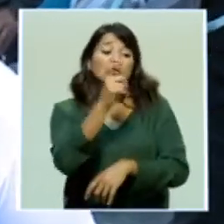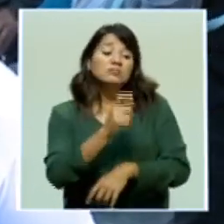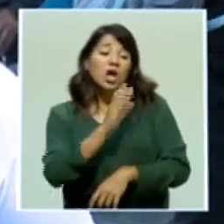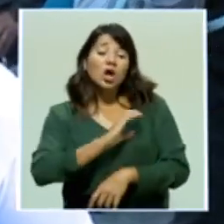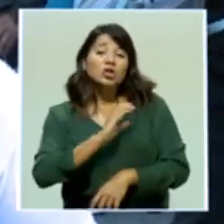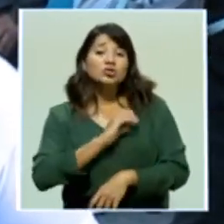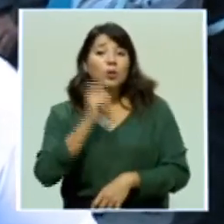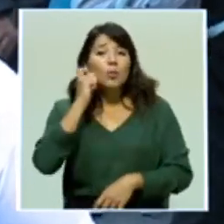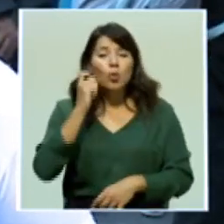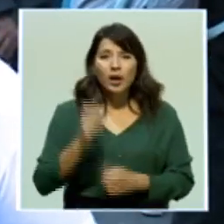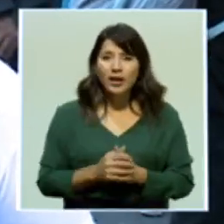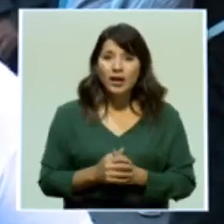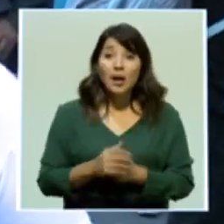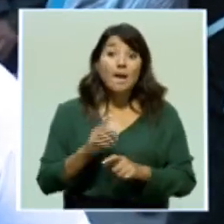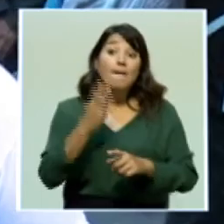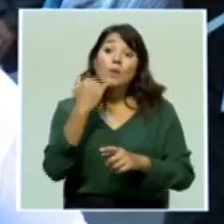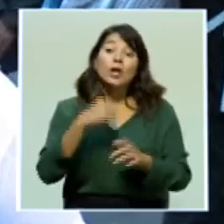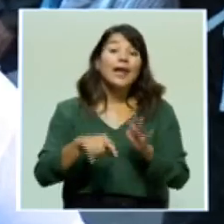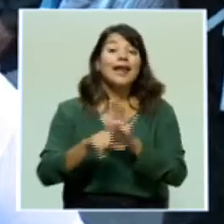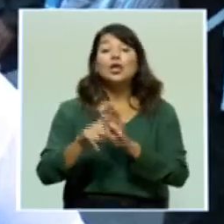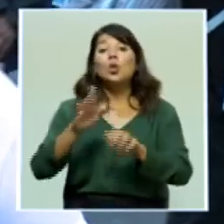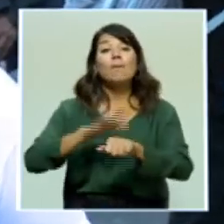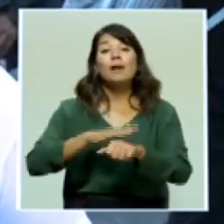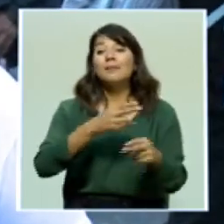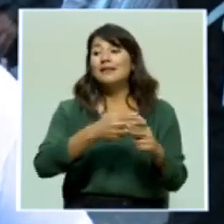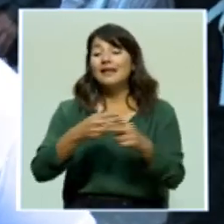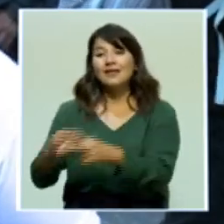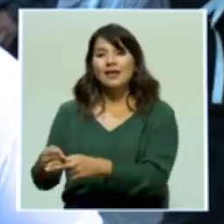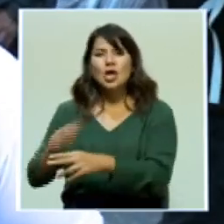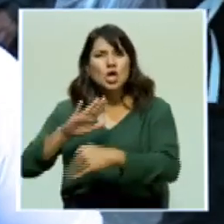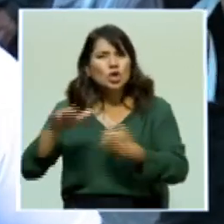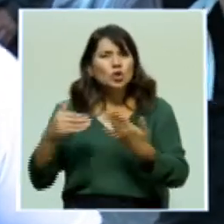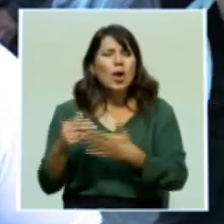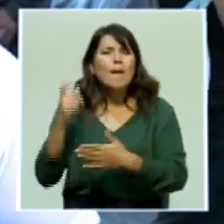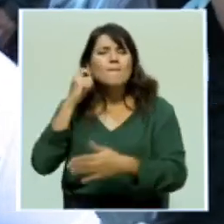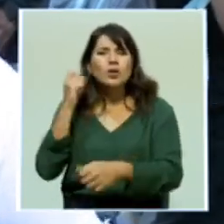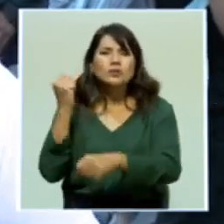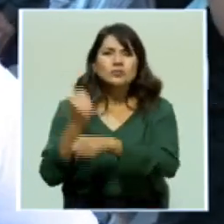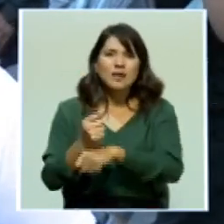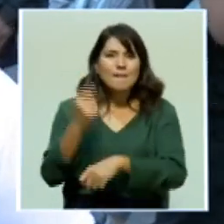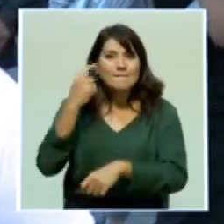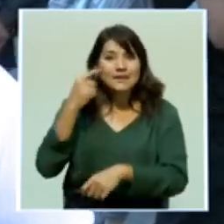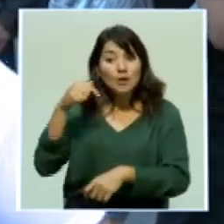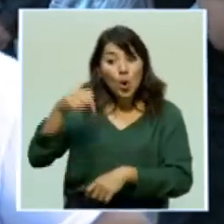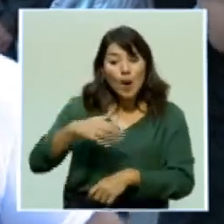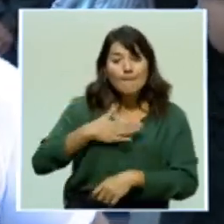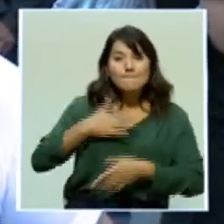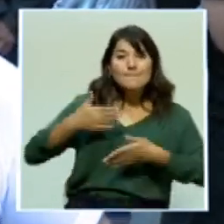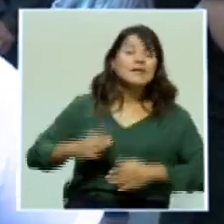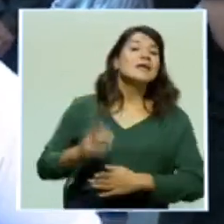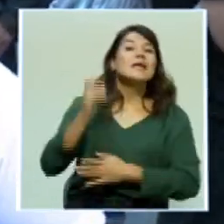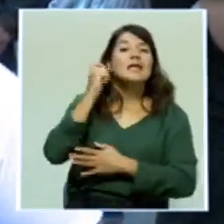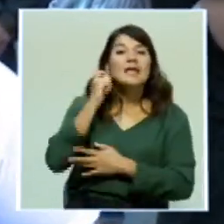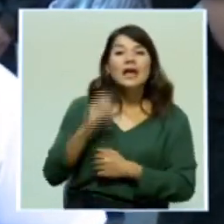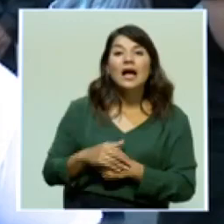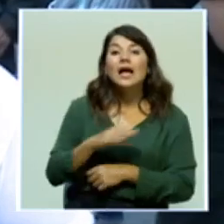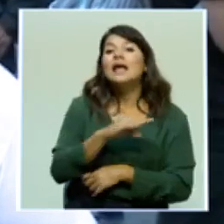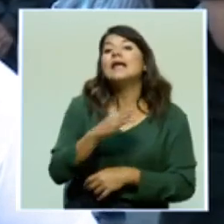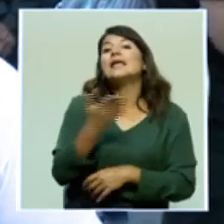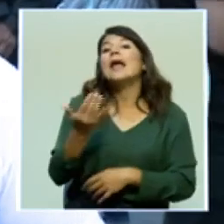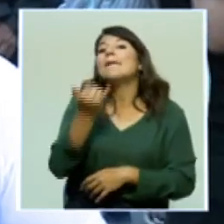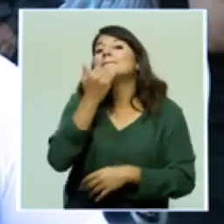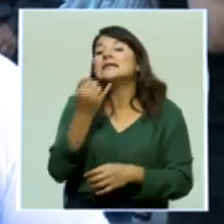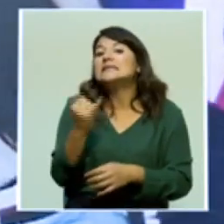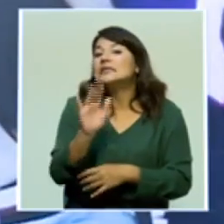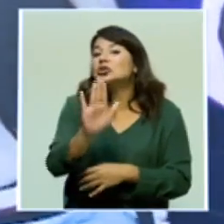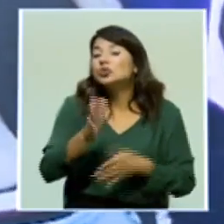fue un femicidio, pero todas han sido mujeres asesinadas. Que piensen, hoy fue mi hija, la de ellos, ¿qué tal si fuera la de